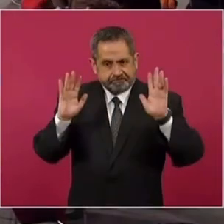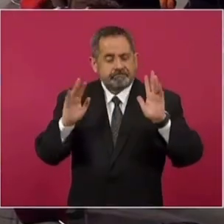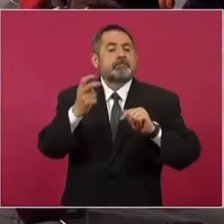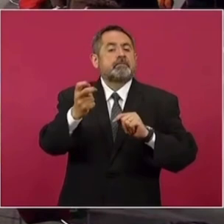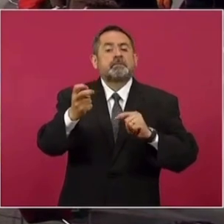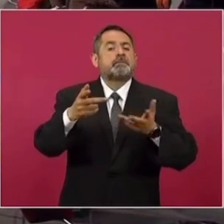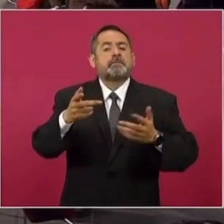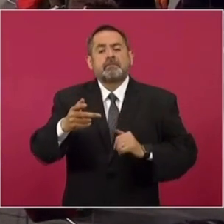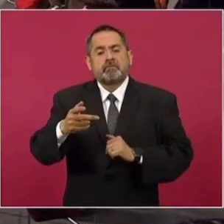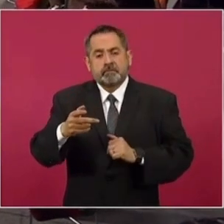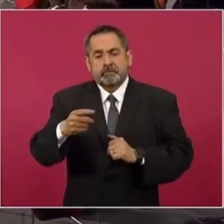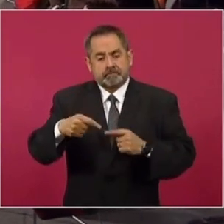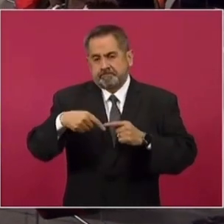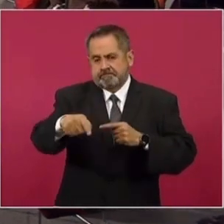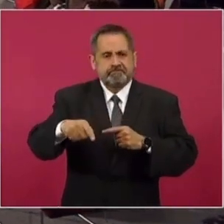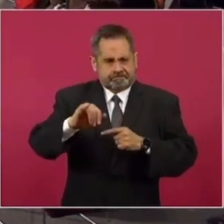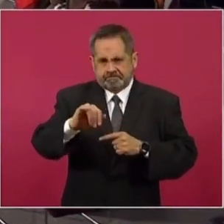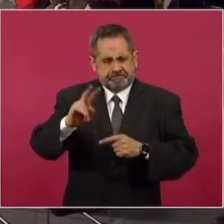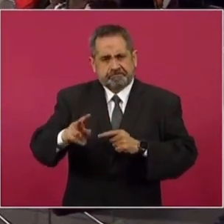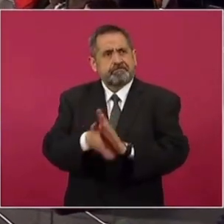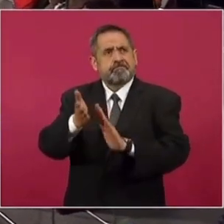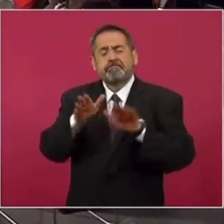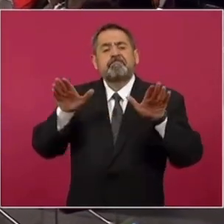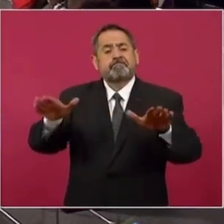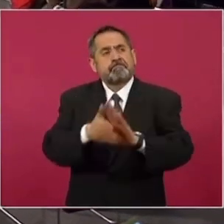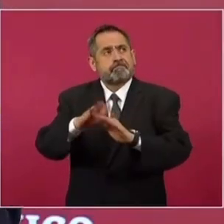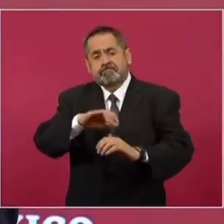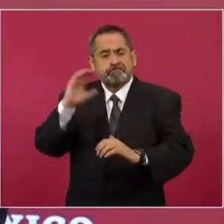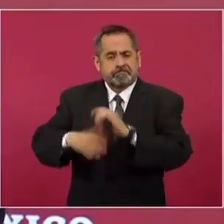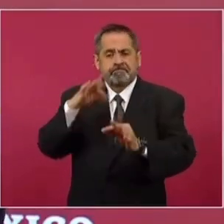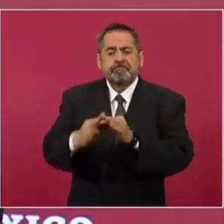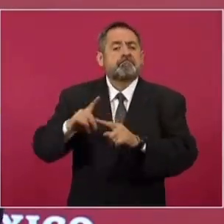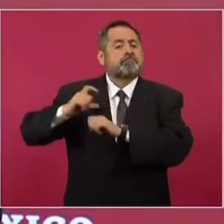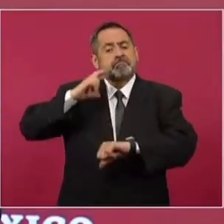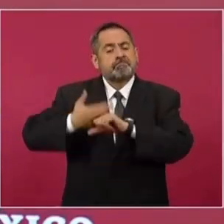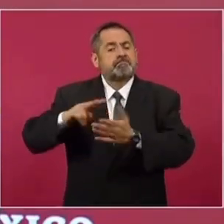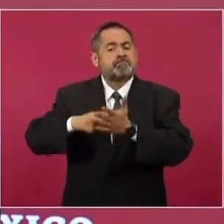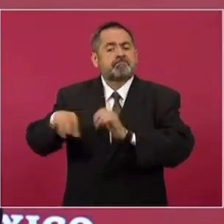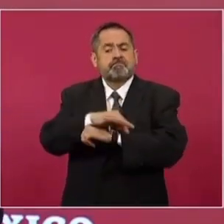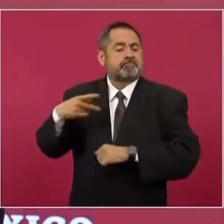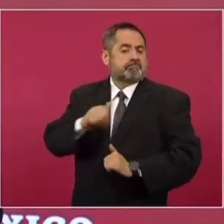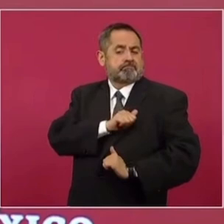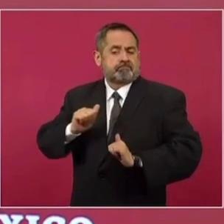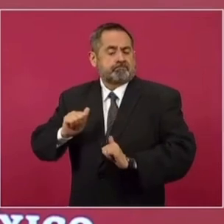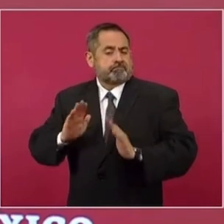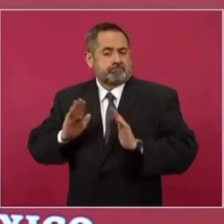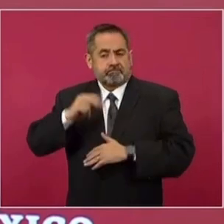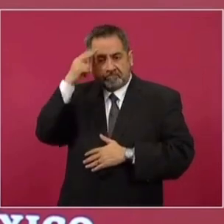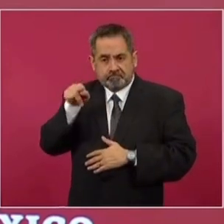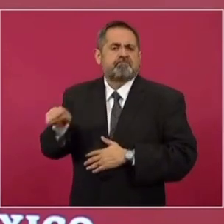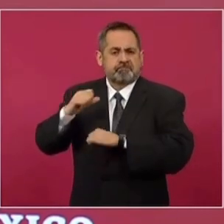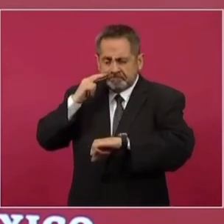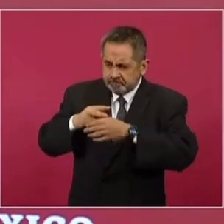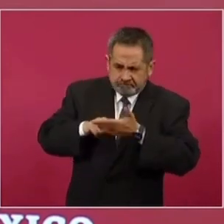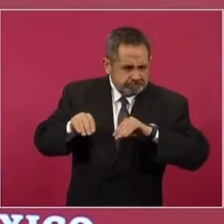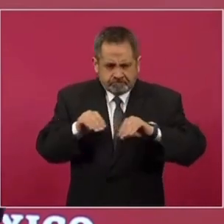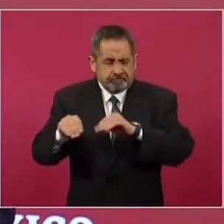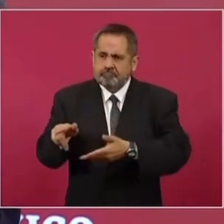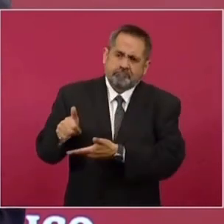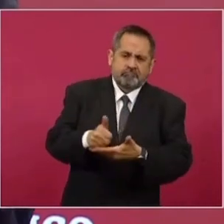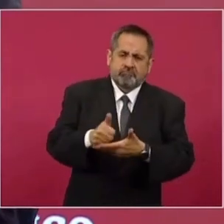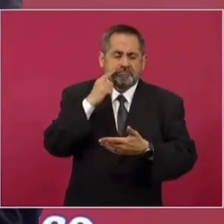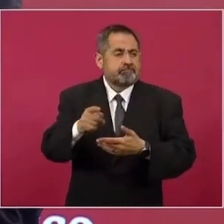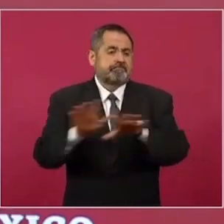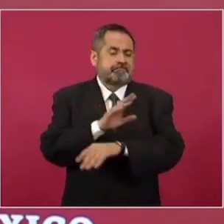Por eso se va a terminar el aeropuerto, que está a cargo de los ingenieros militares que están ayudando